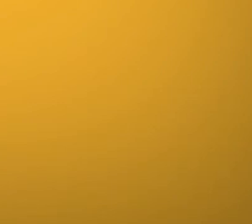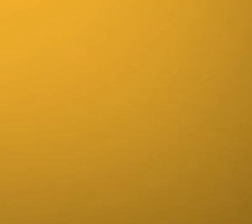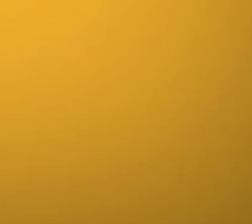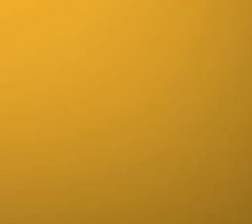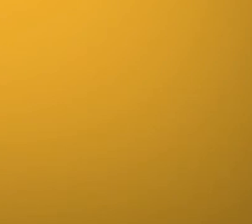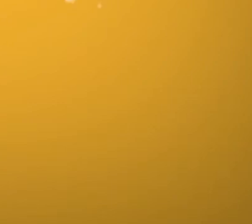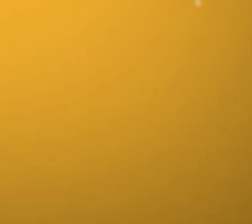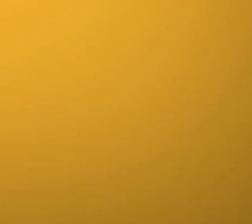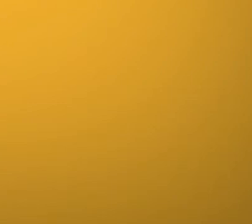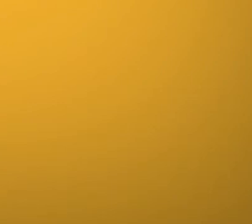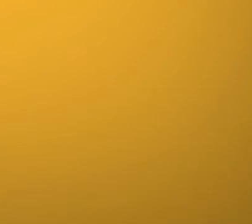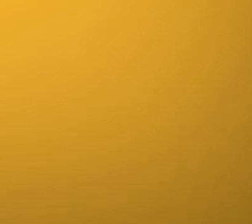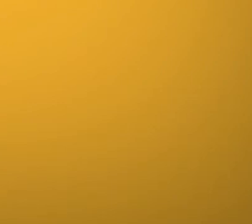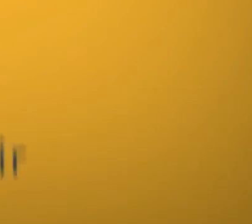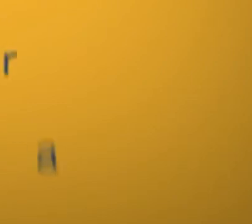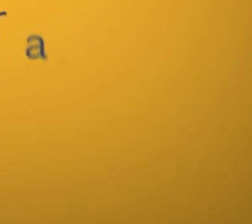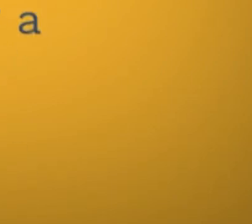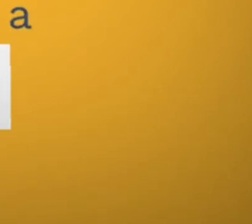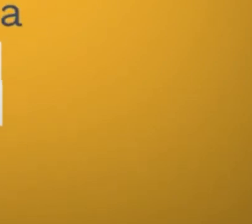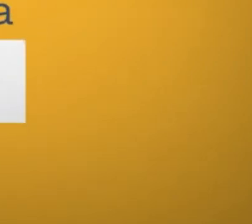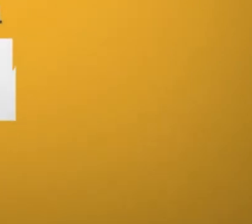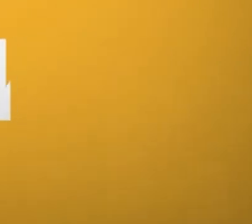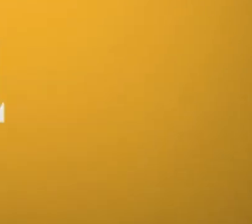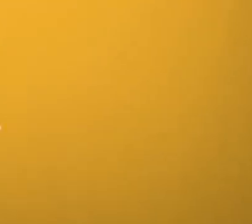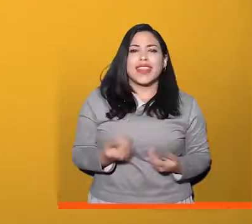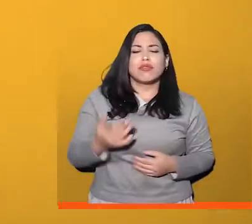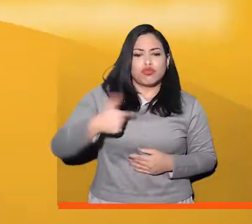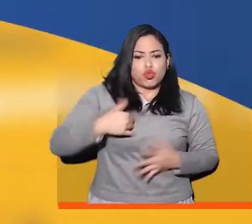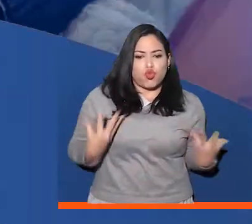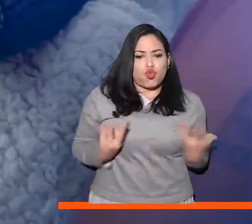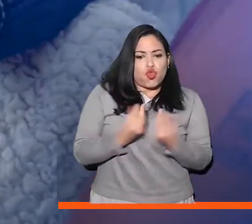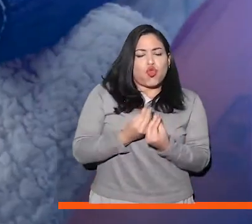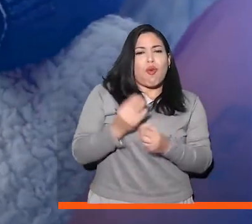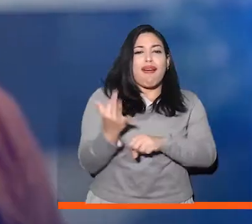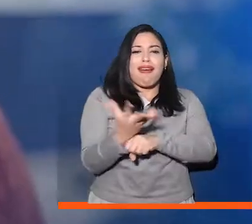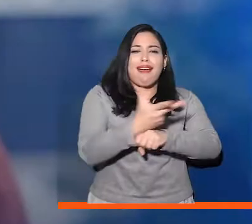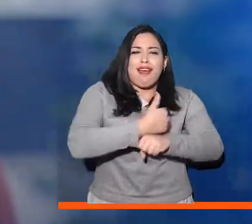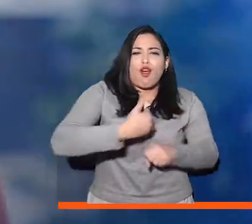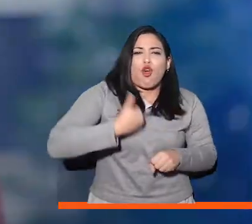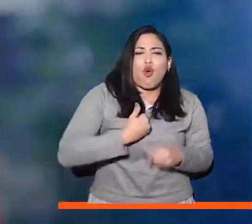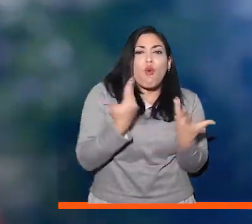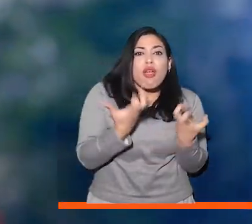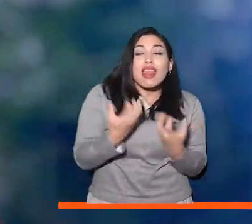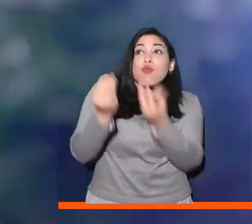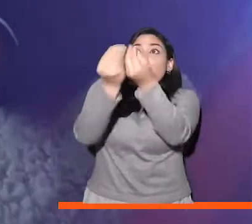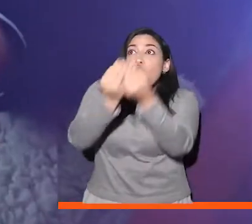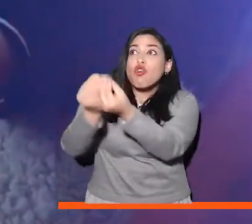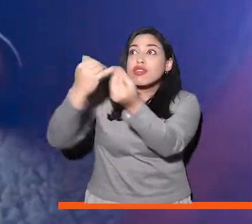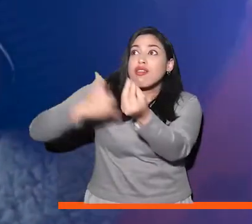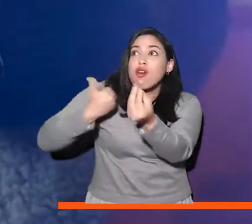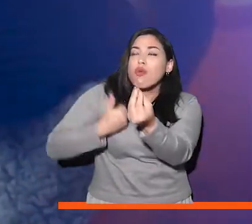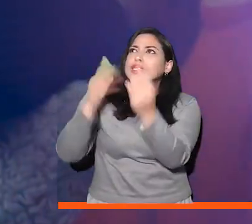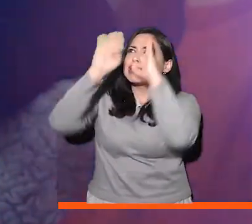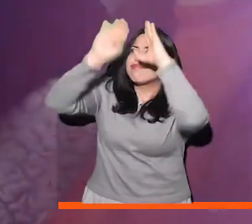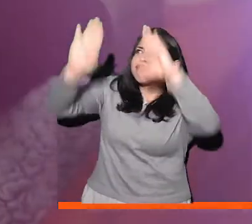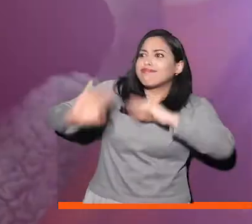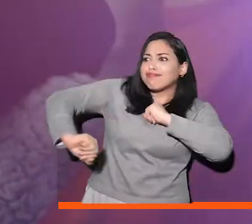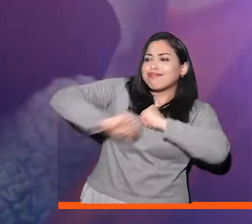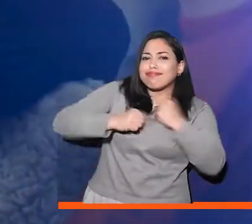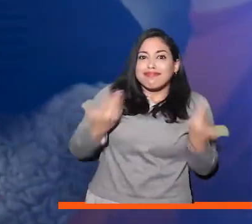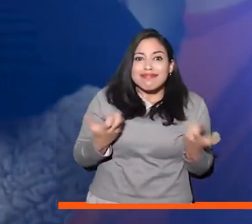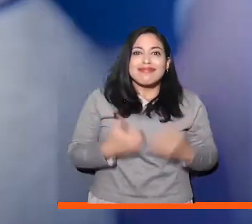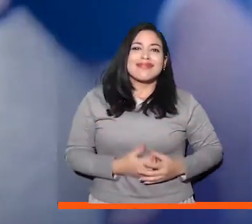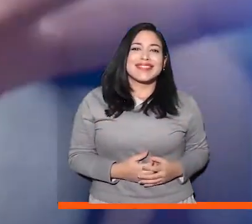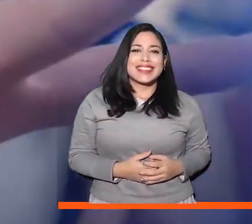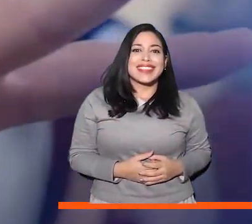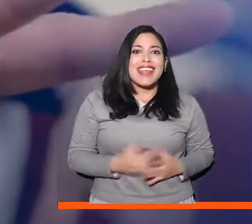inscribir nuestro documento de identidad para salir a votar Nosotros somos un colectivo artístico de jóvenes y queremos ser escuchados por los